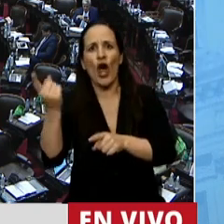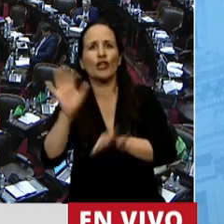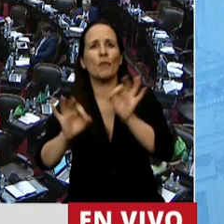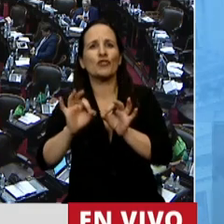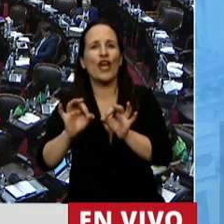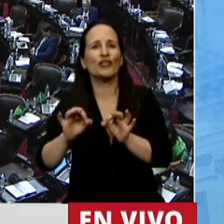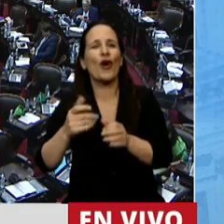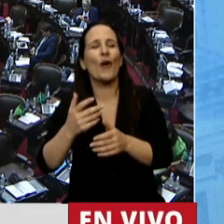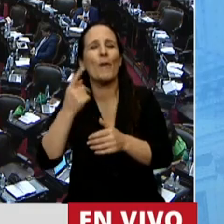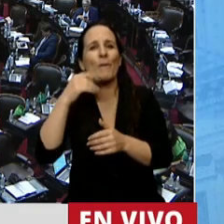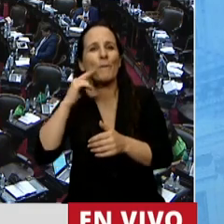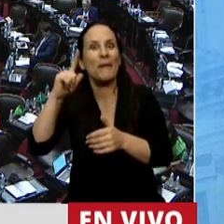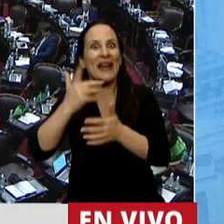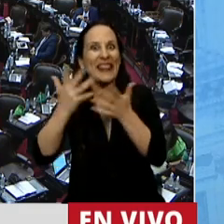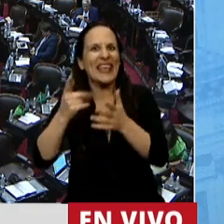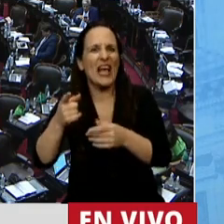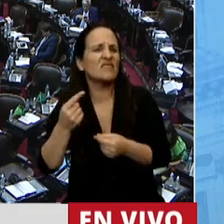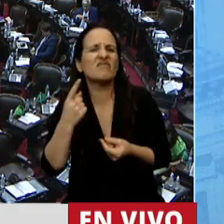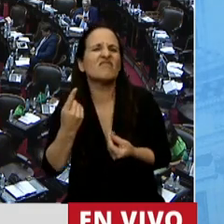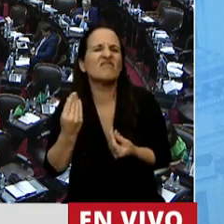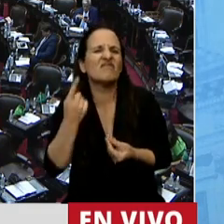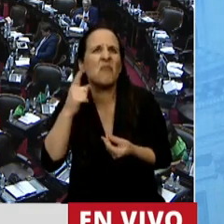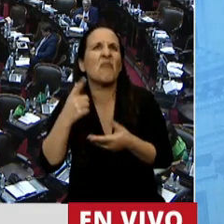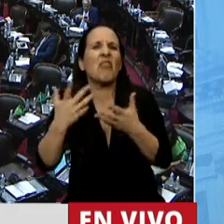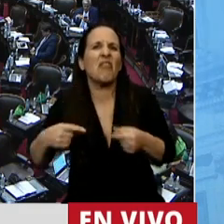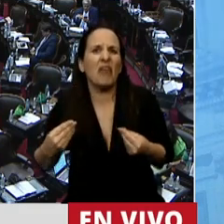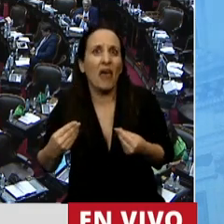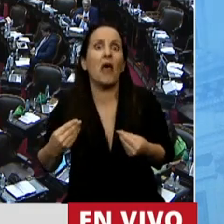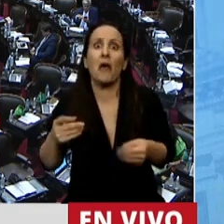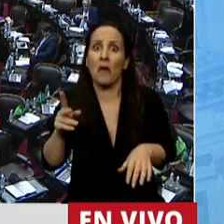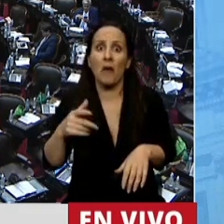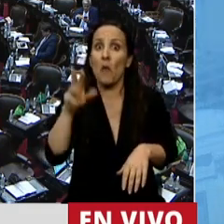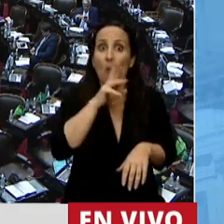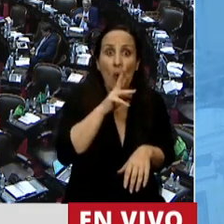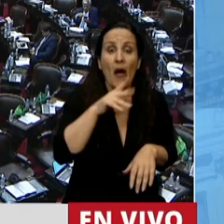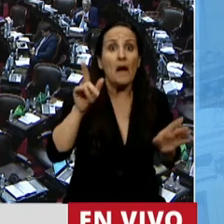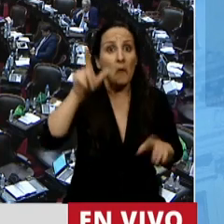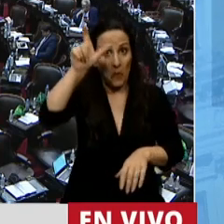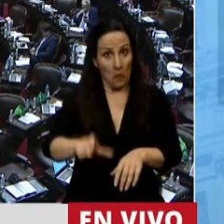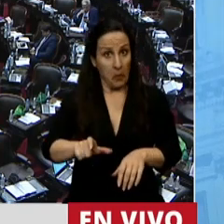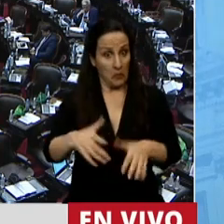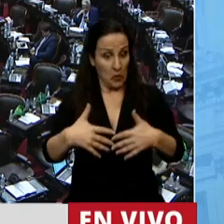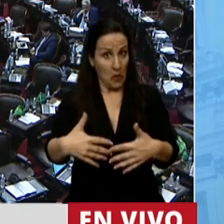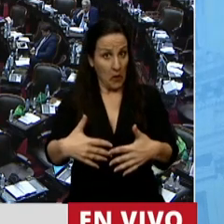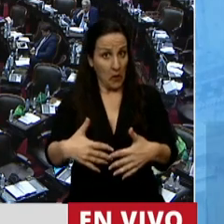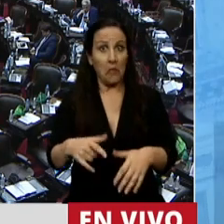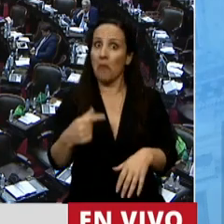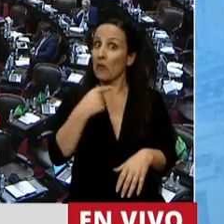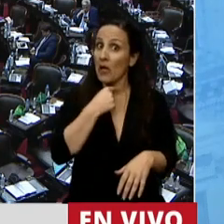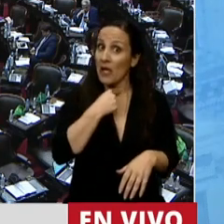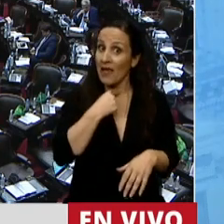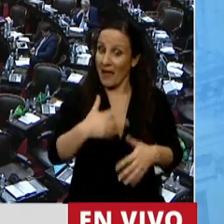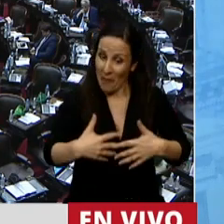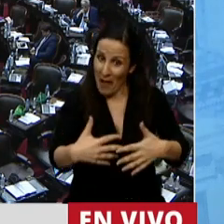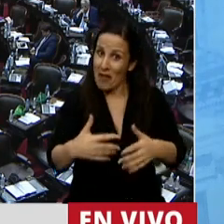esto qué quiere decir? Que aquella mujer, aquella mujer o cuerpo gestante que quiera continuar con